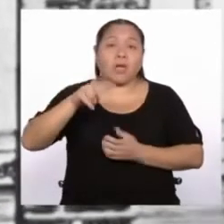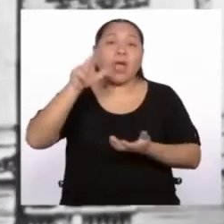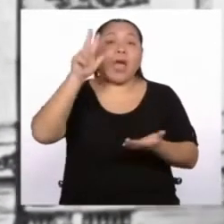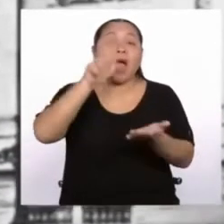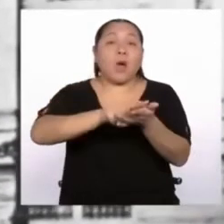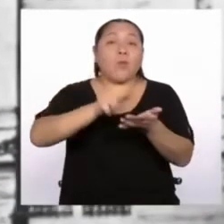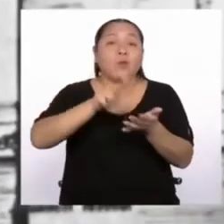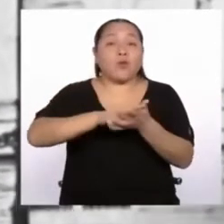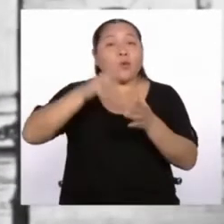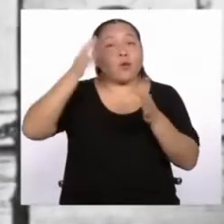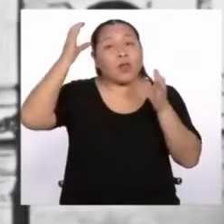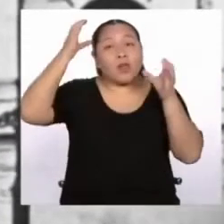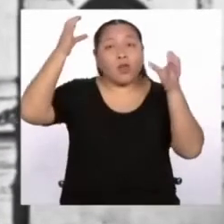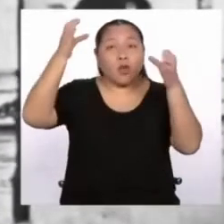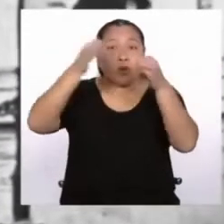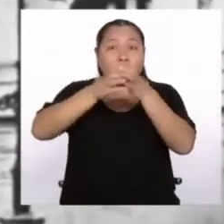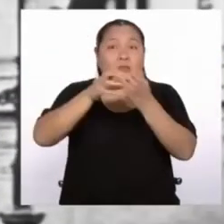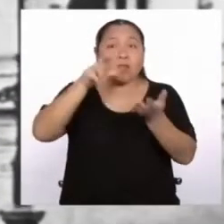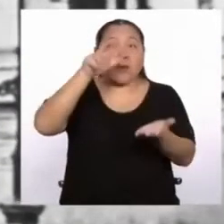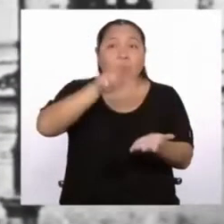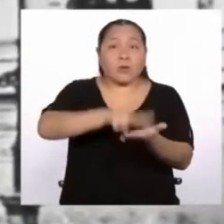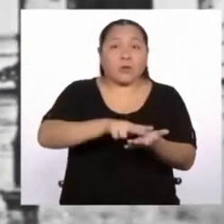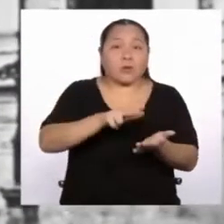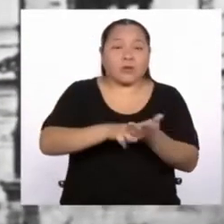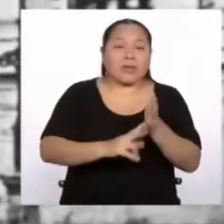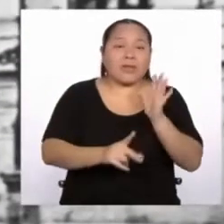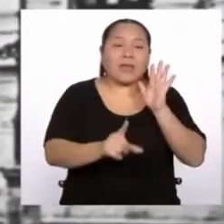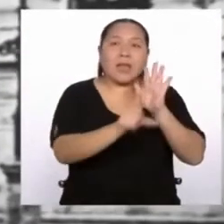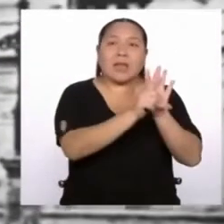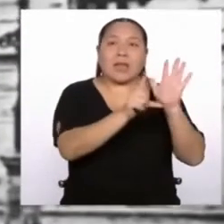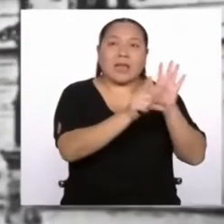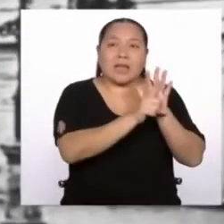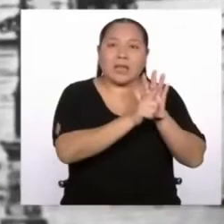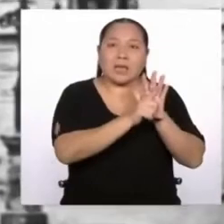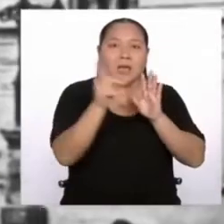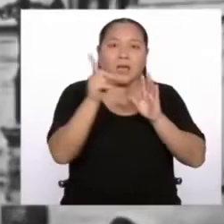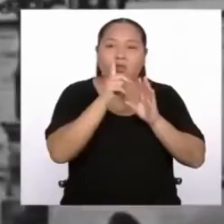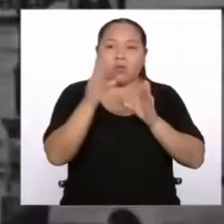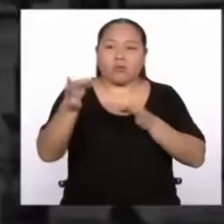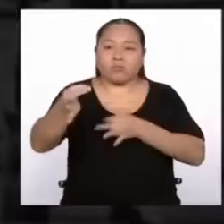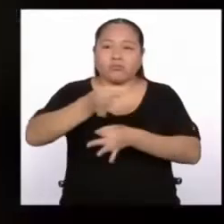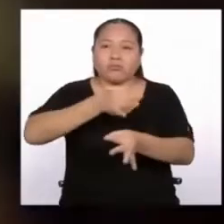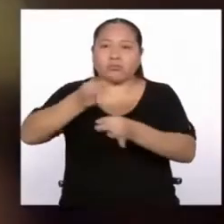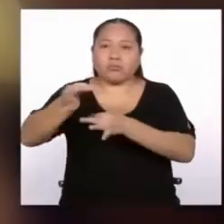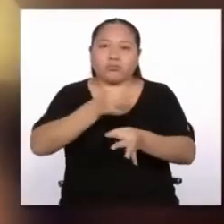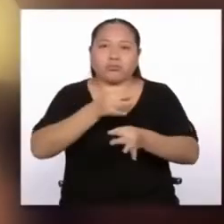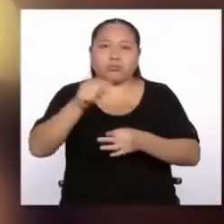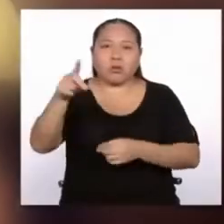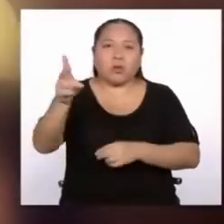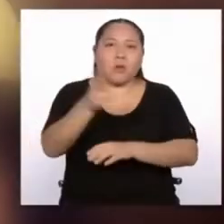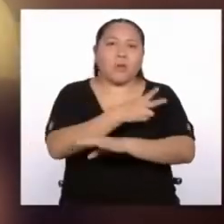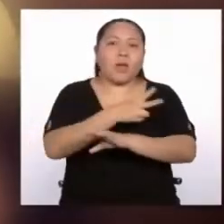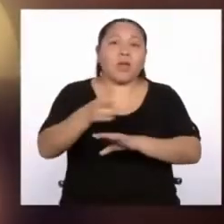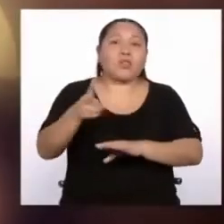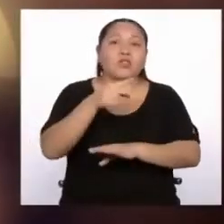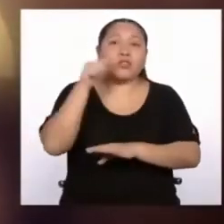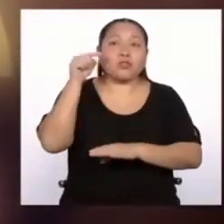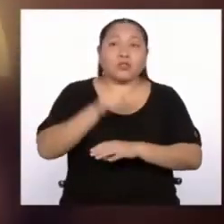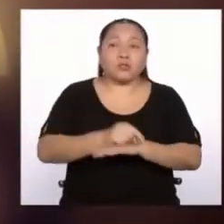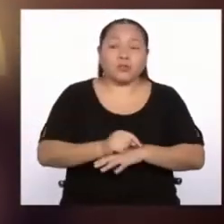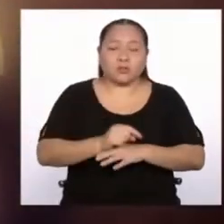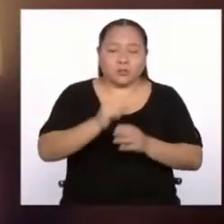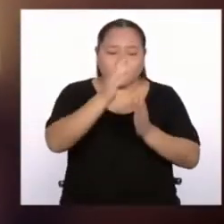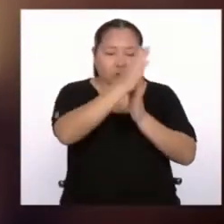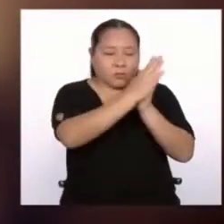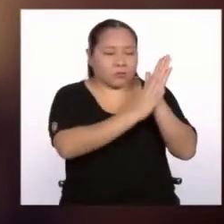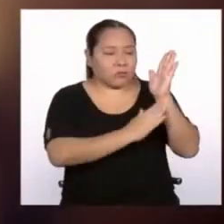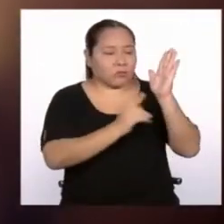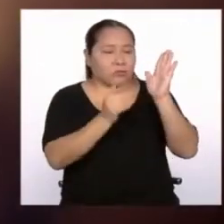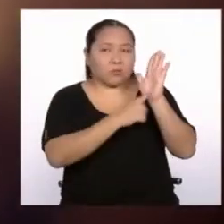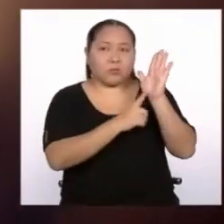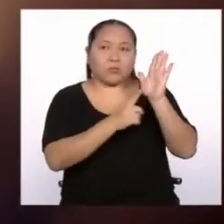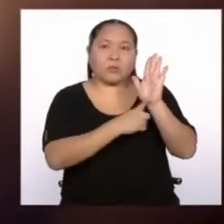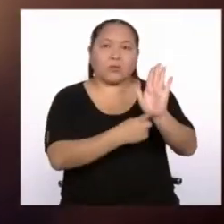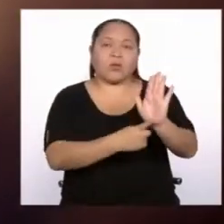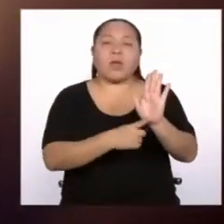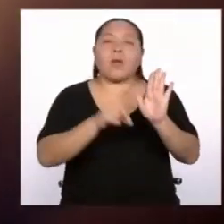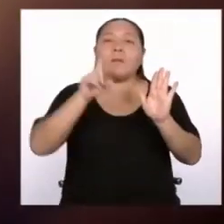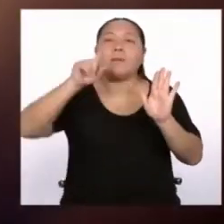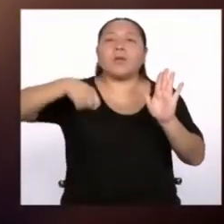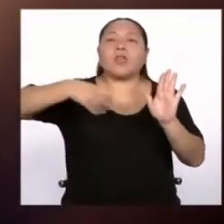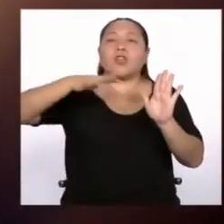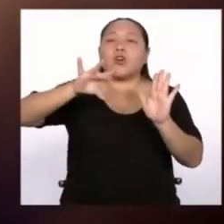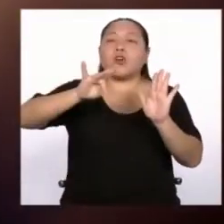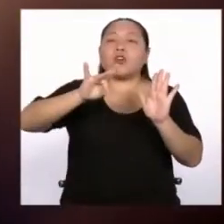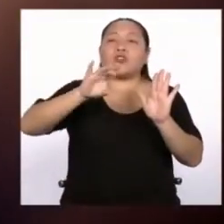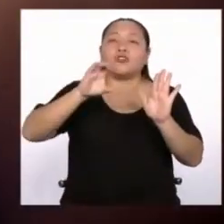el Congreso la Ley de Intangibilidad de los Versos y la Partitura del Himno Nacional de 1821.